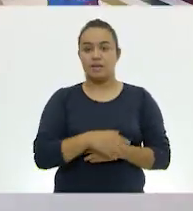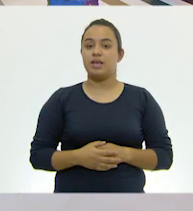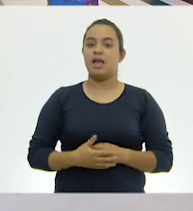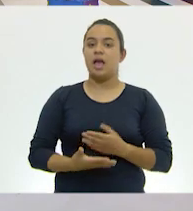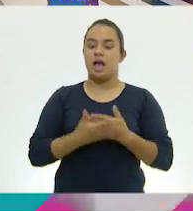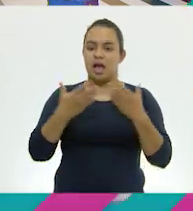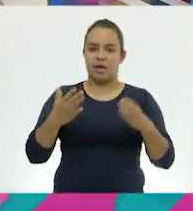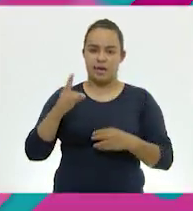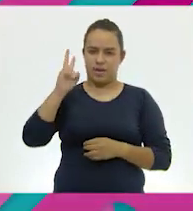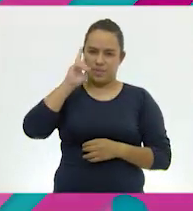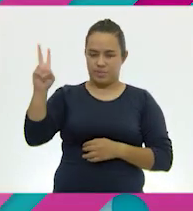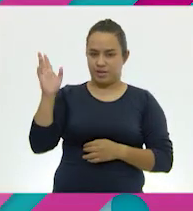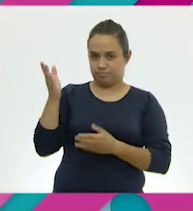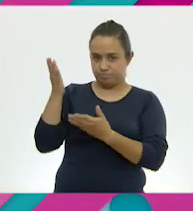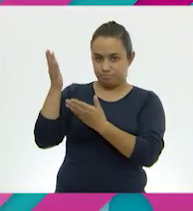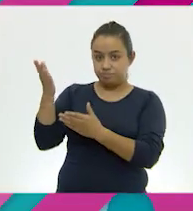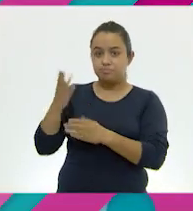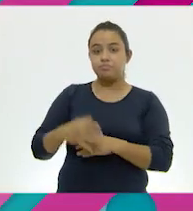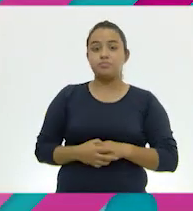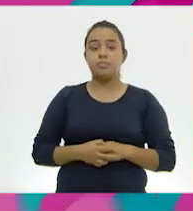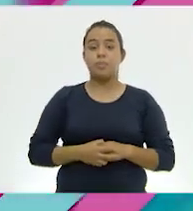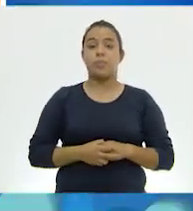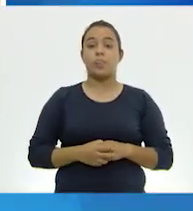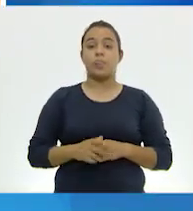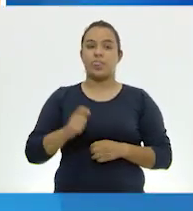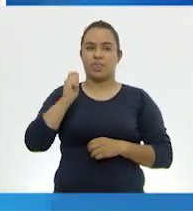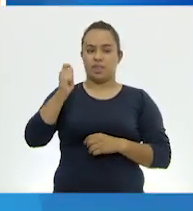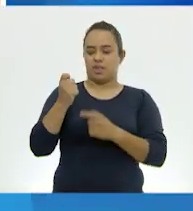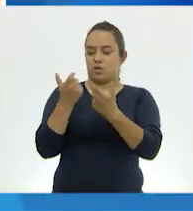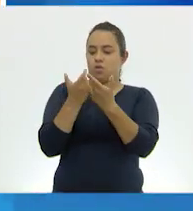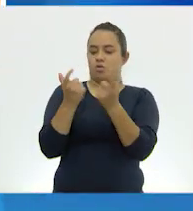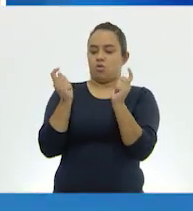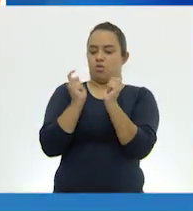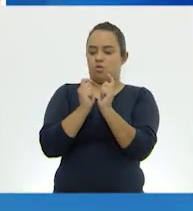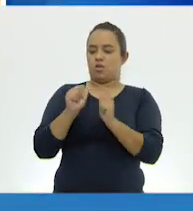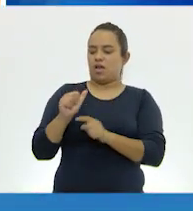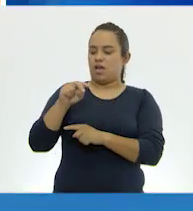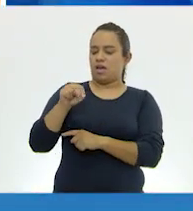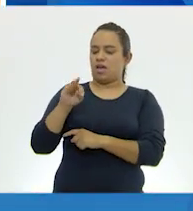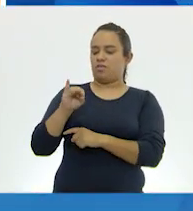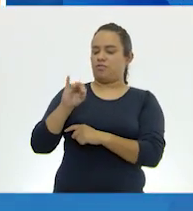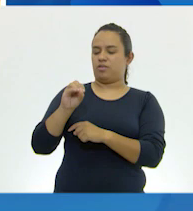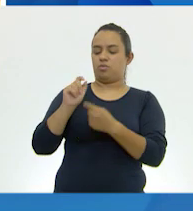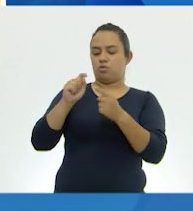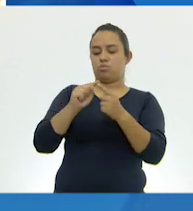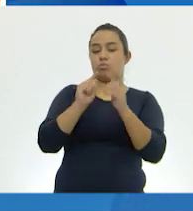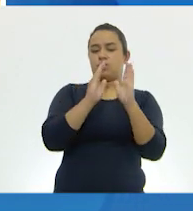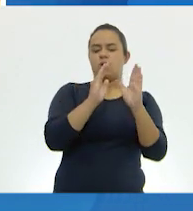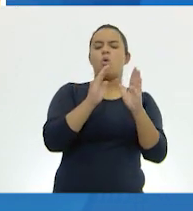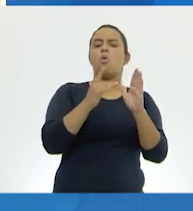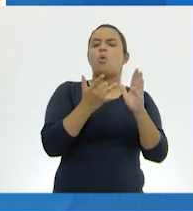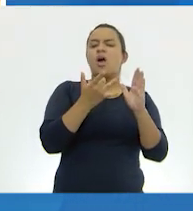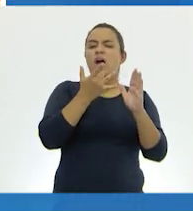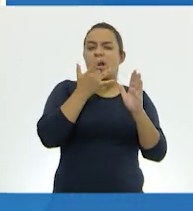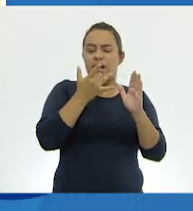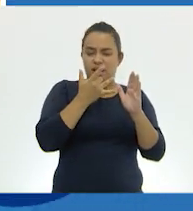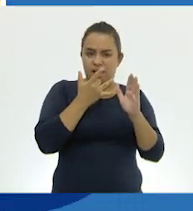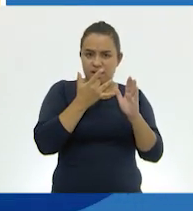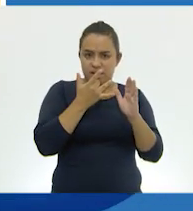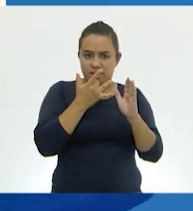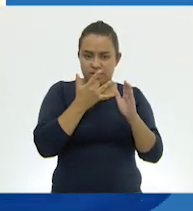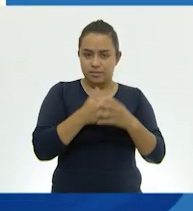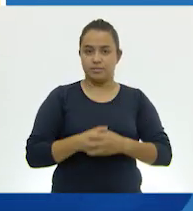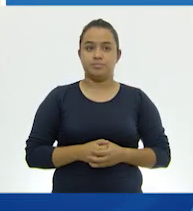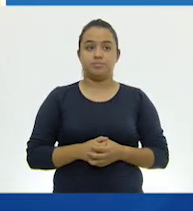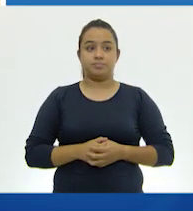Vamos a ver entonces en nuestra pantalla a nuestro primer grupo de anfibios, que son las ranas y los